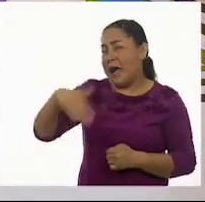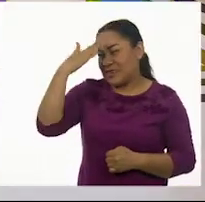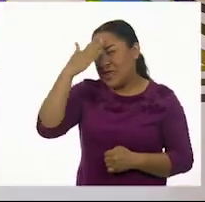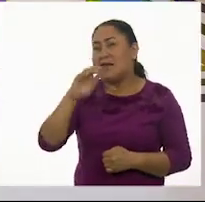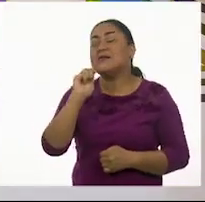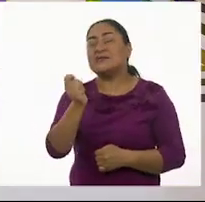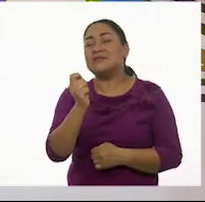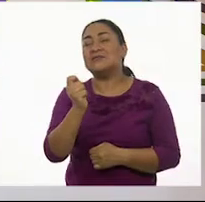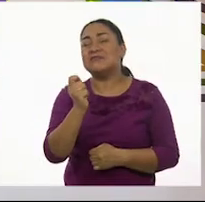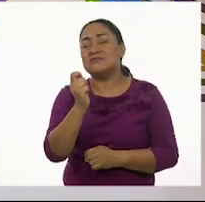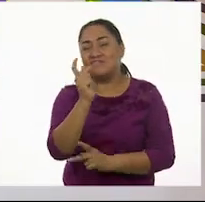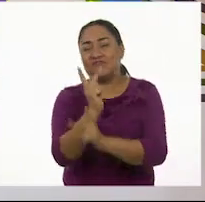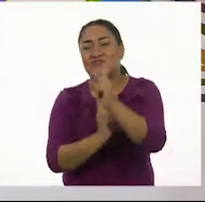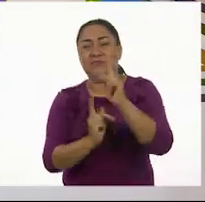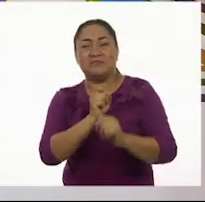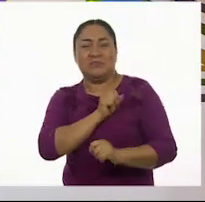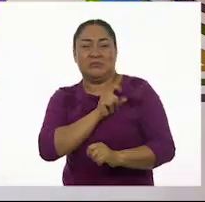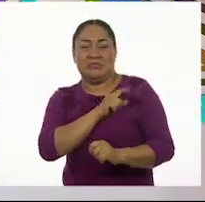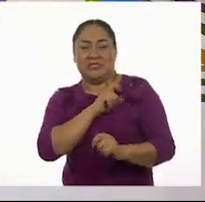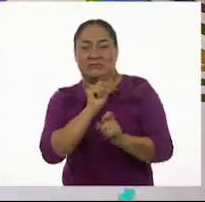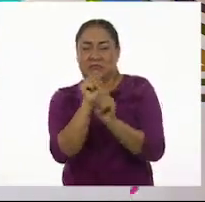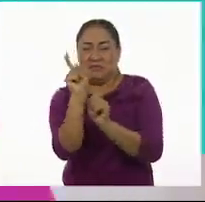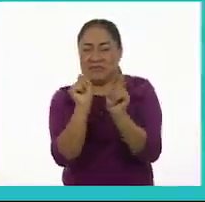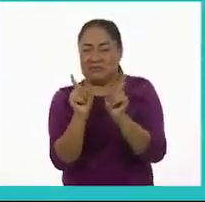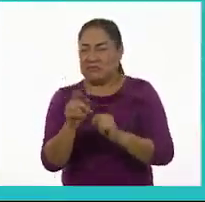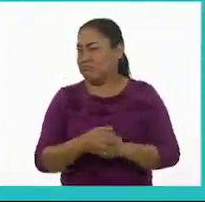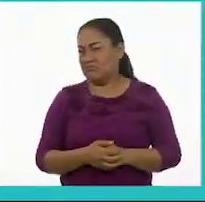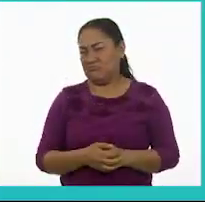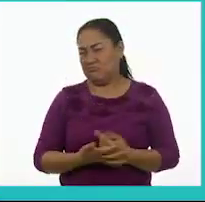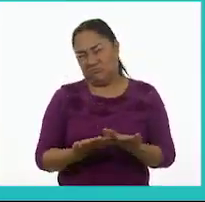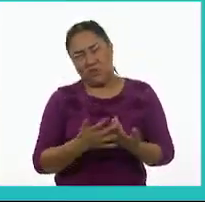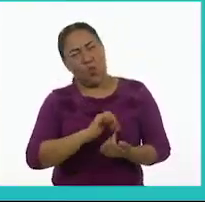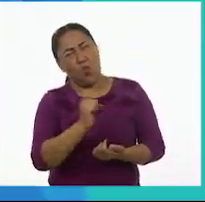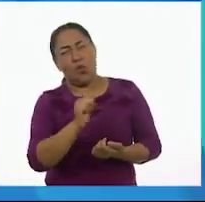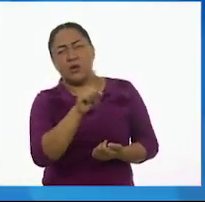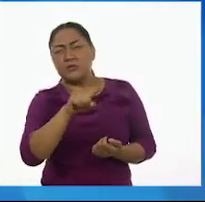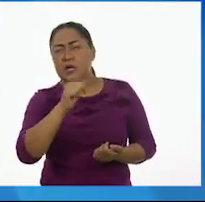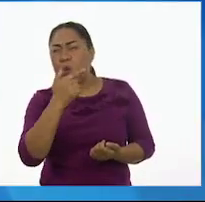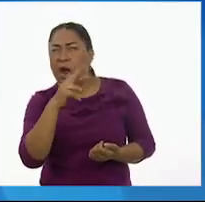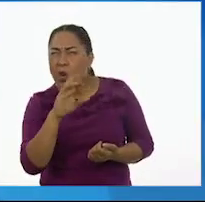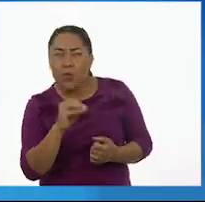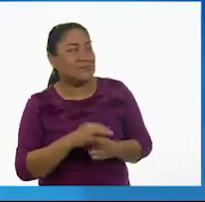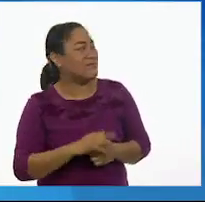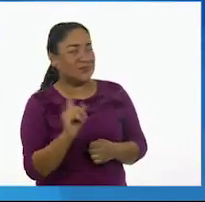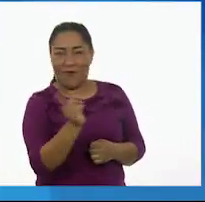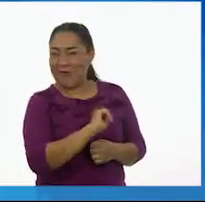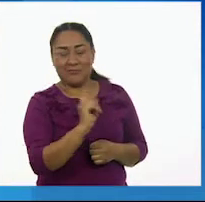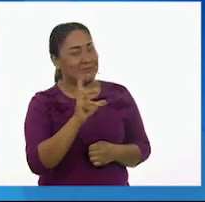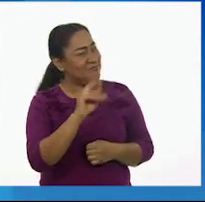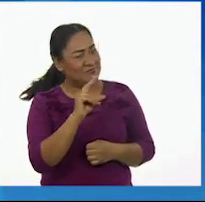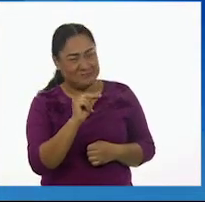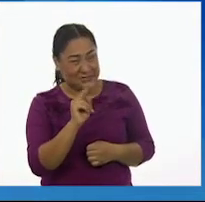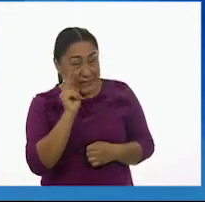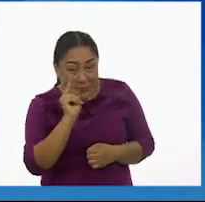cactus. ¿Un saguaro? Enorme. no es un saguaro. Si vemos bien nuestra página del libro, observalo, ¿se ve la mitad del dibujo?